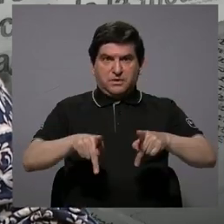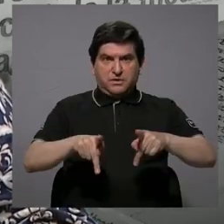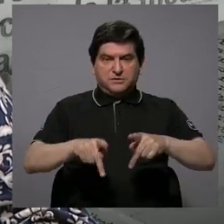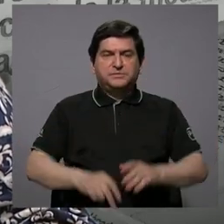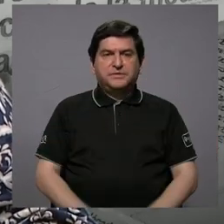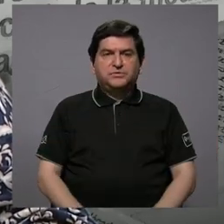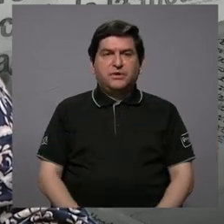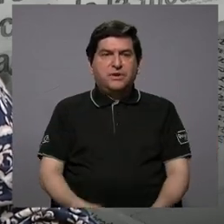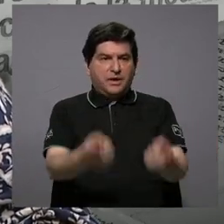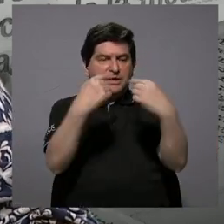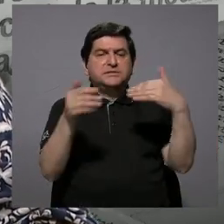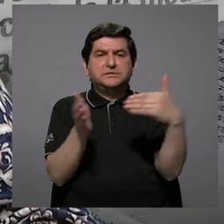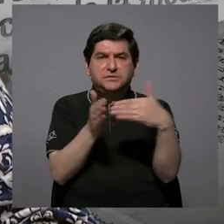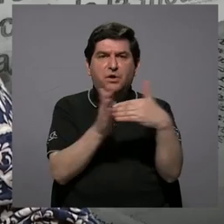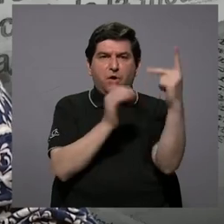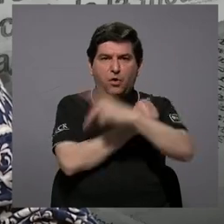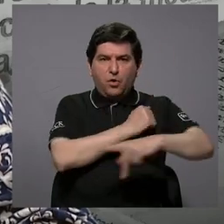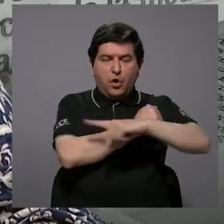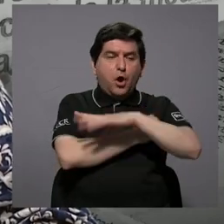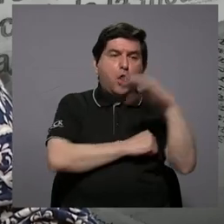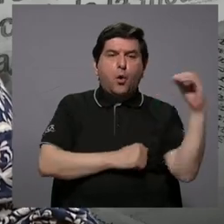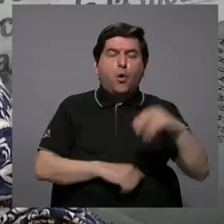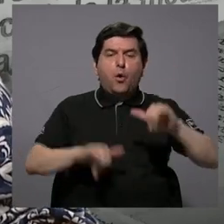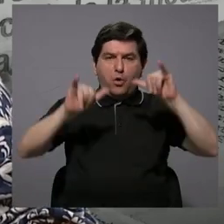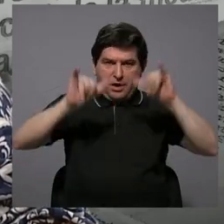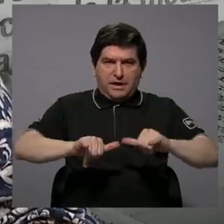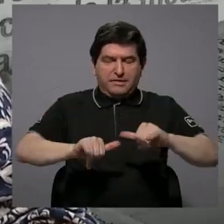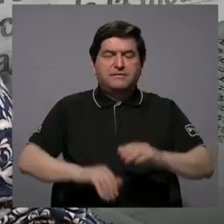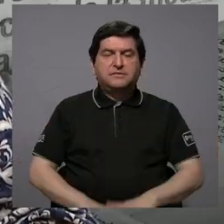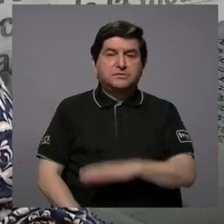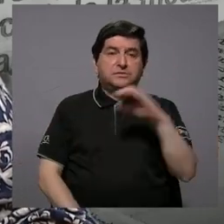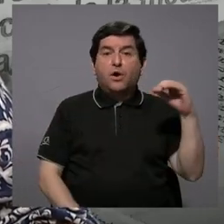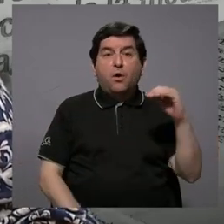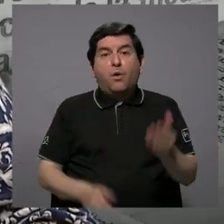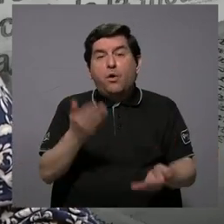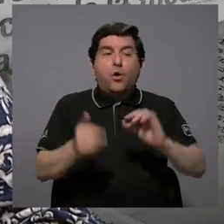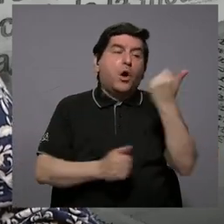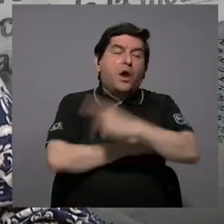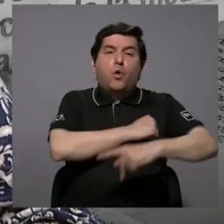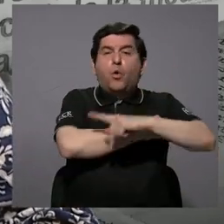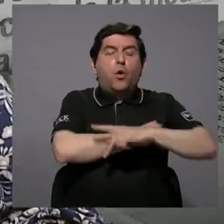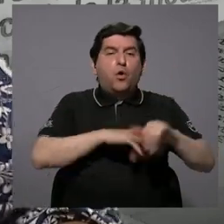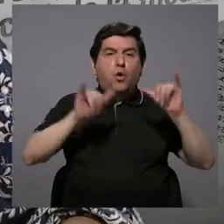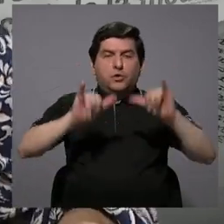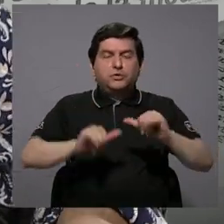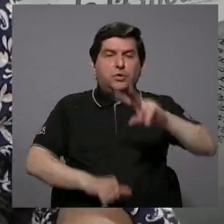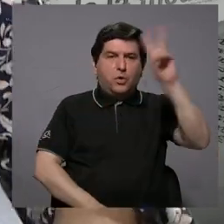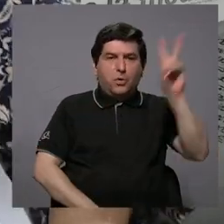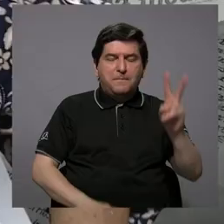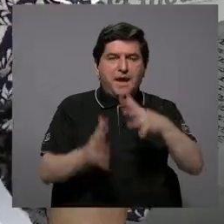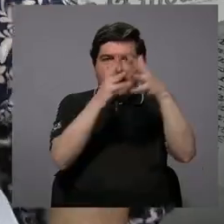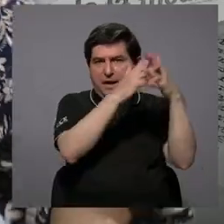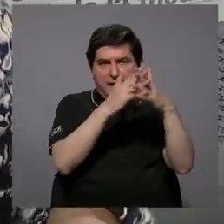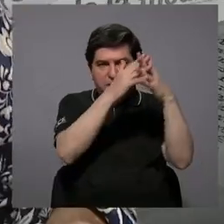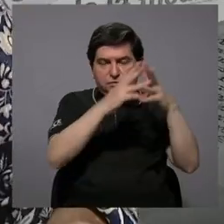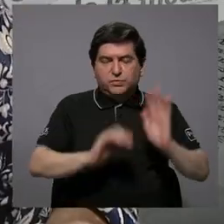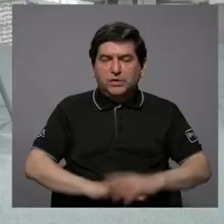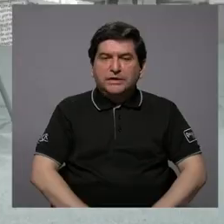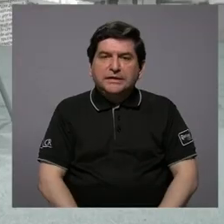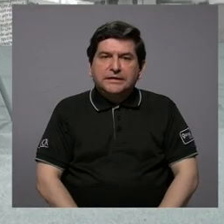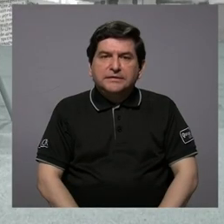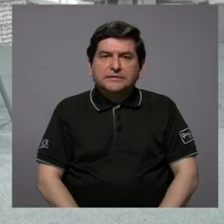volvieron al país o se quedaron aquí o se quedaron en otros países, Venezuela, Estados Unidos, como dije.